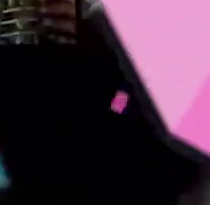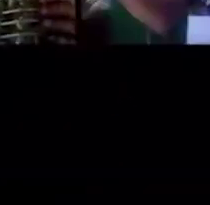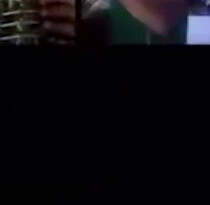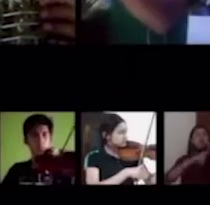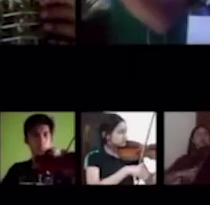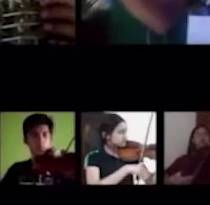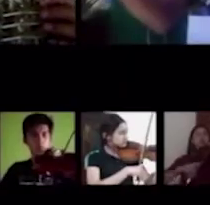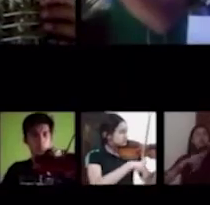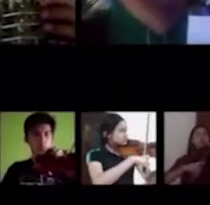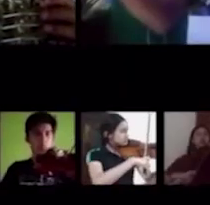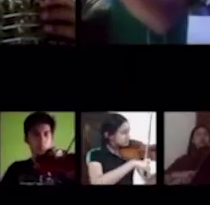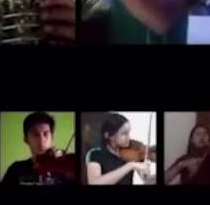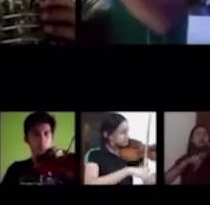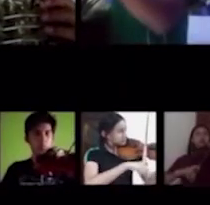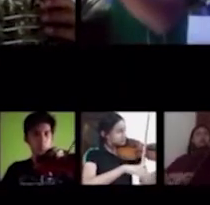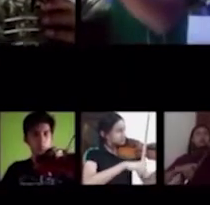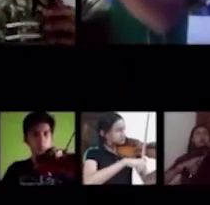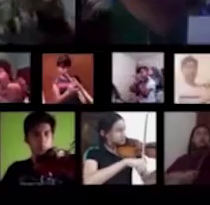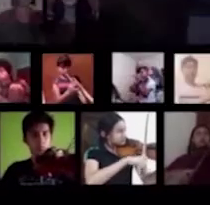¡Nos vemos!